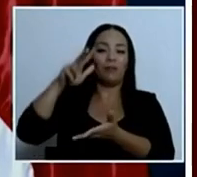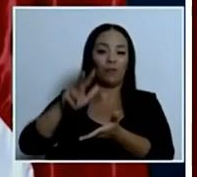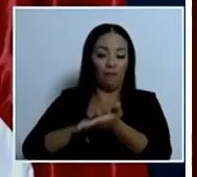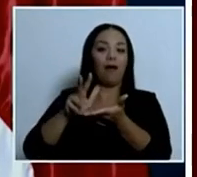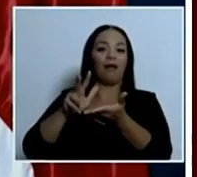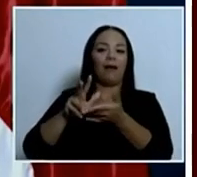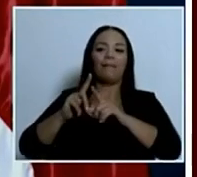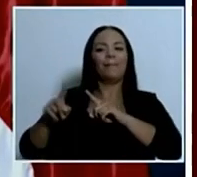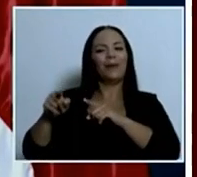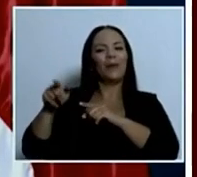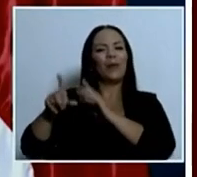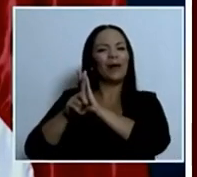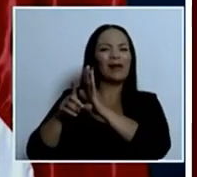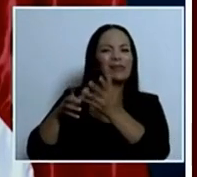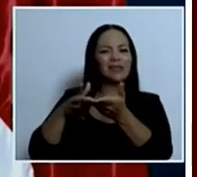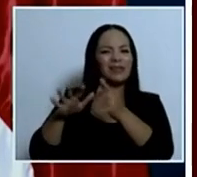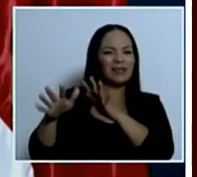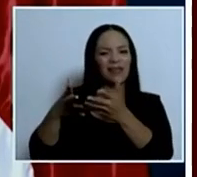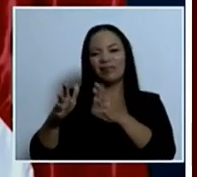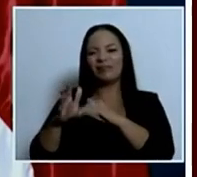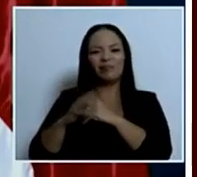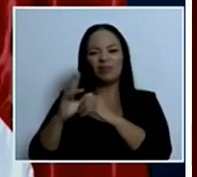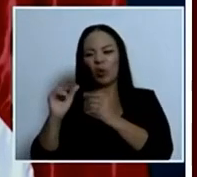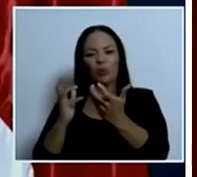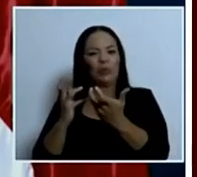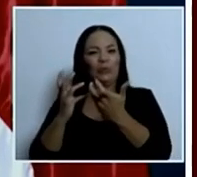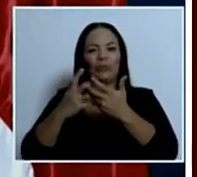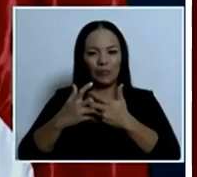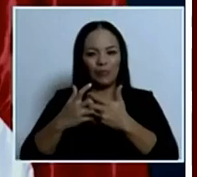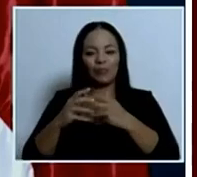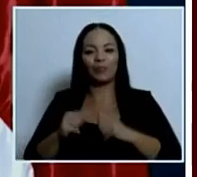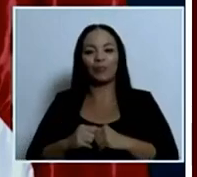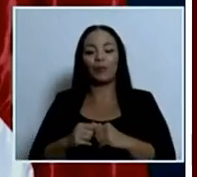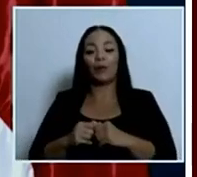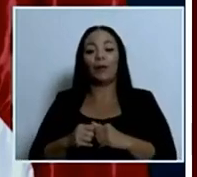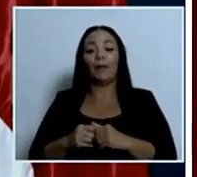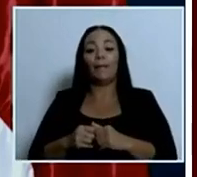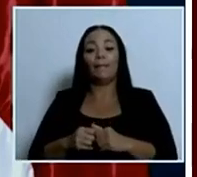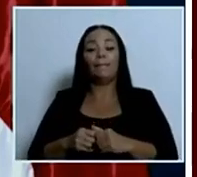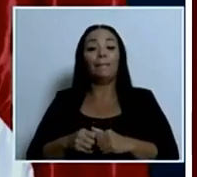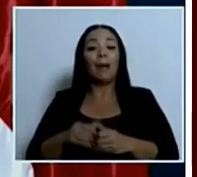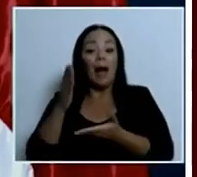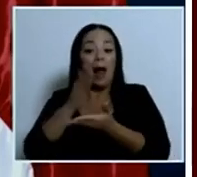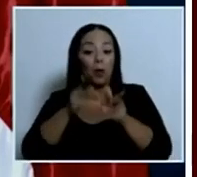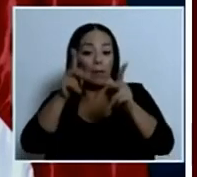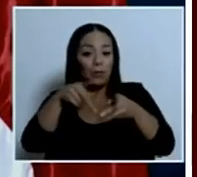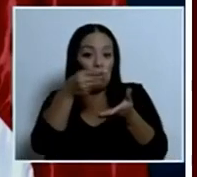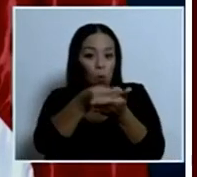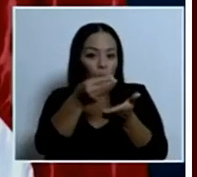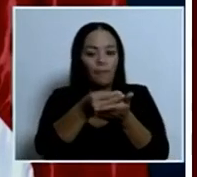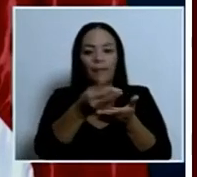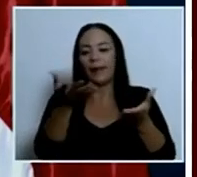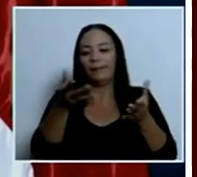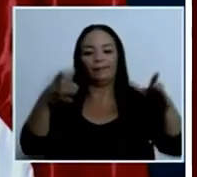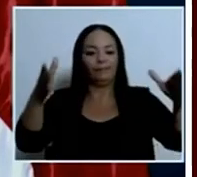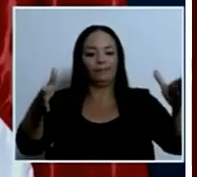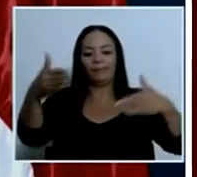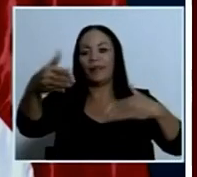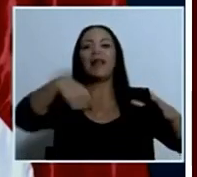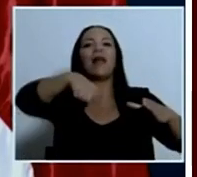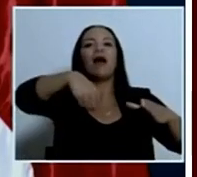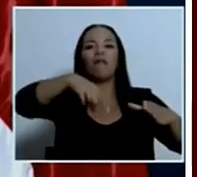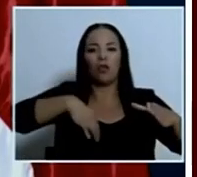obsoleta. Y cuando usted tiene que presentar un reclamo por un desperfecto de una lavadora, una pantalla, una olla